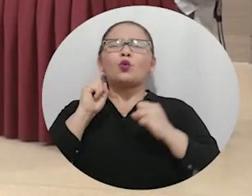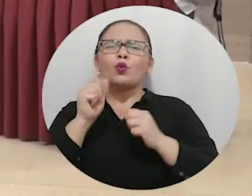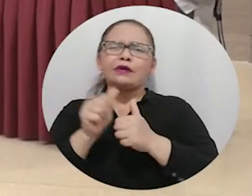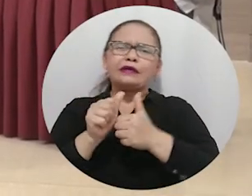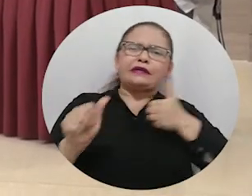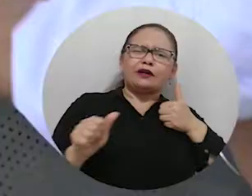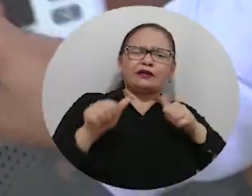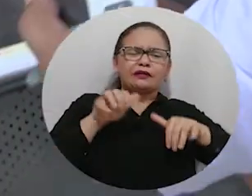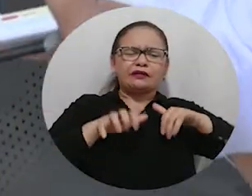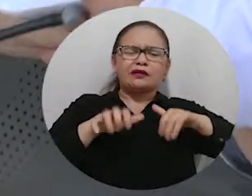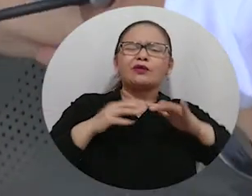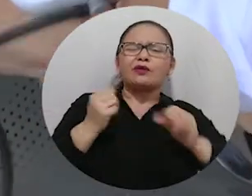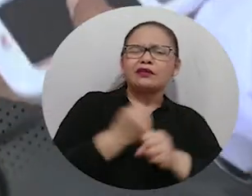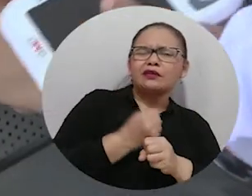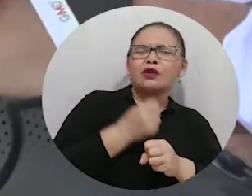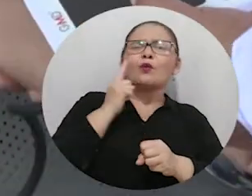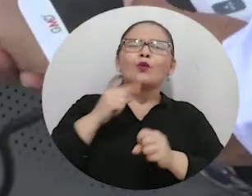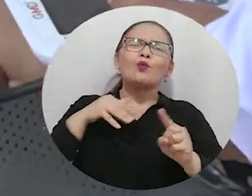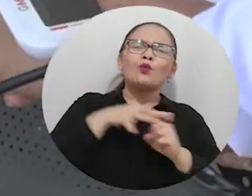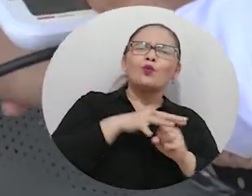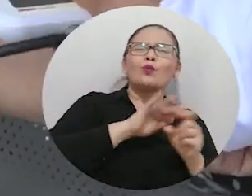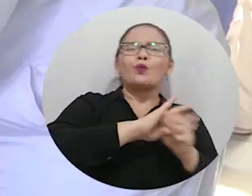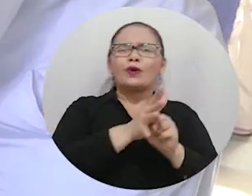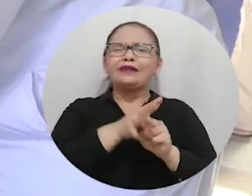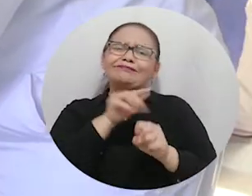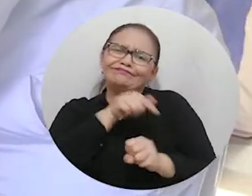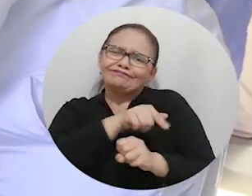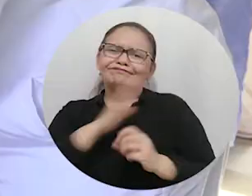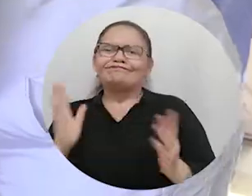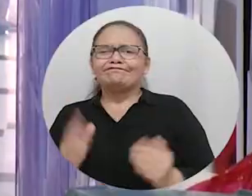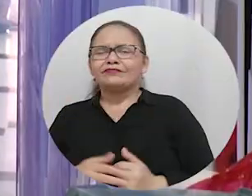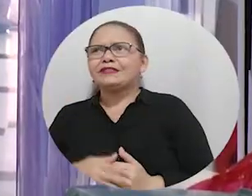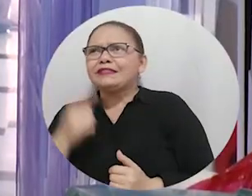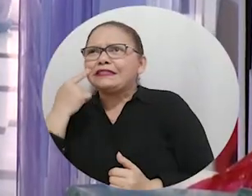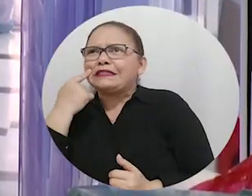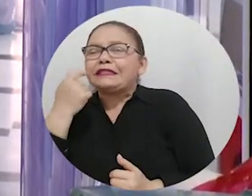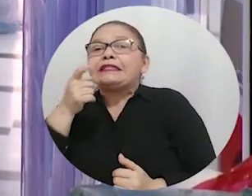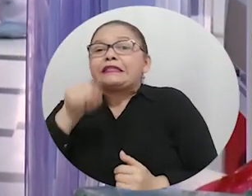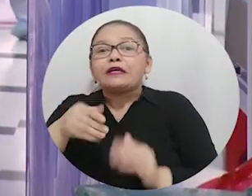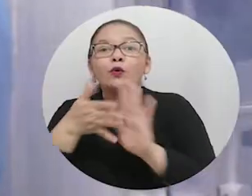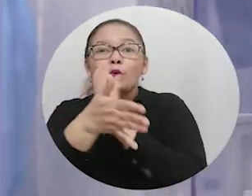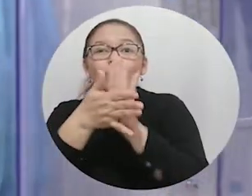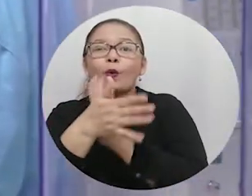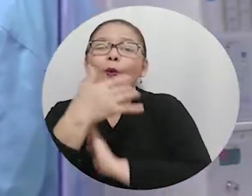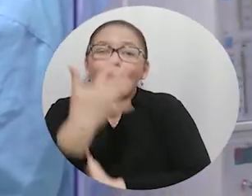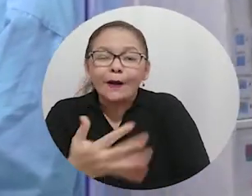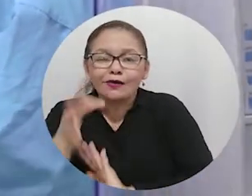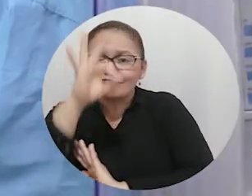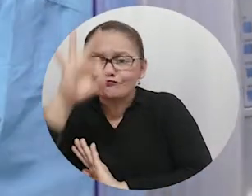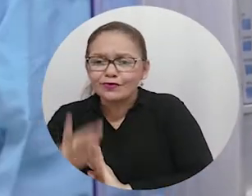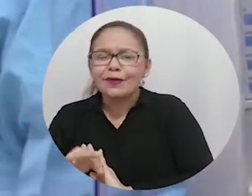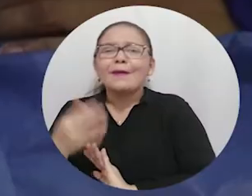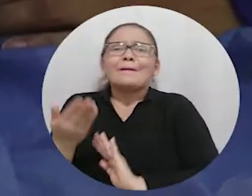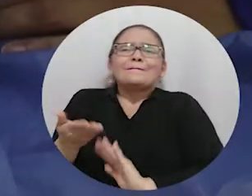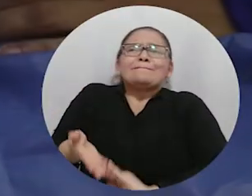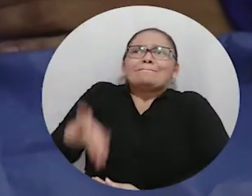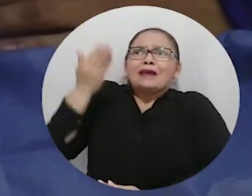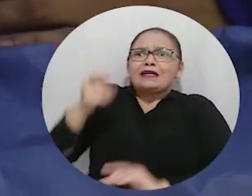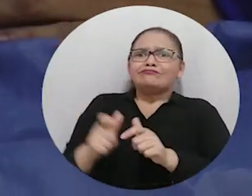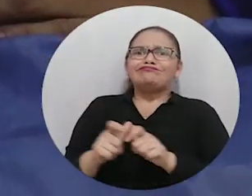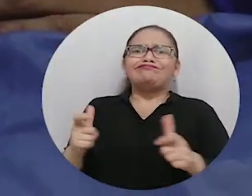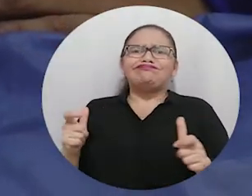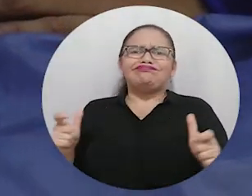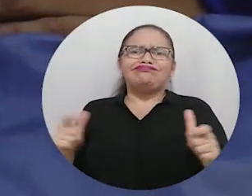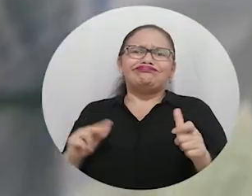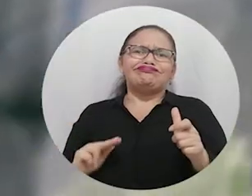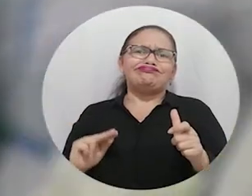% del dolor lumbar por el trabajo en casa o teletrabajo, provocado por la pandemia del COVID-19, refiriéndose también